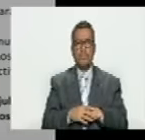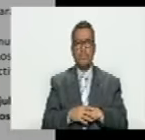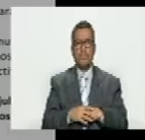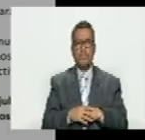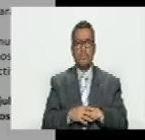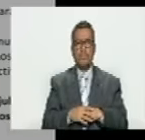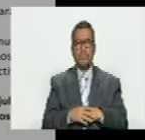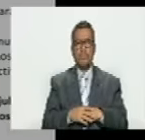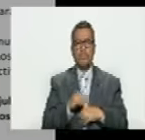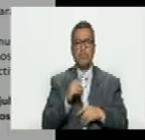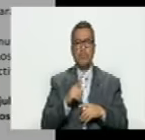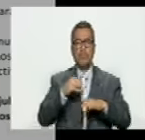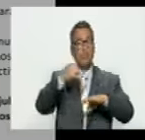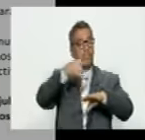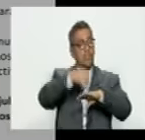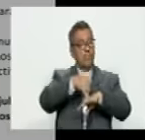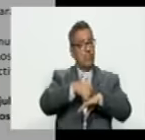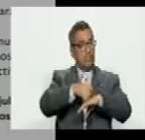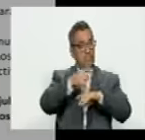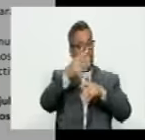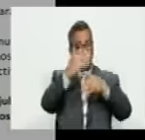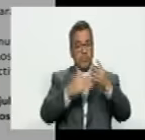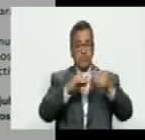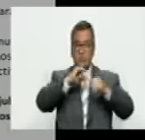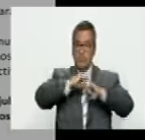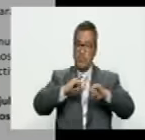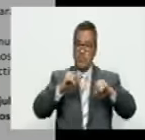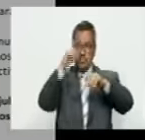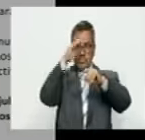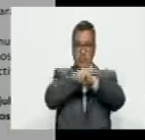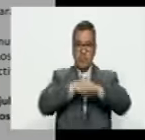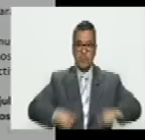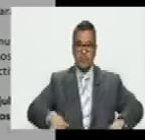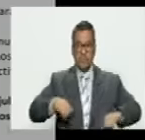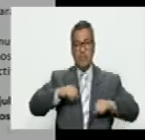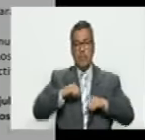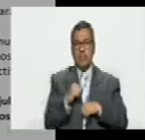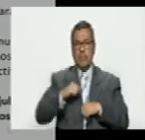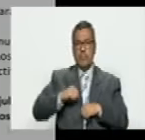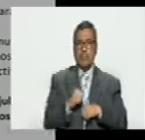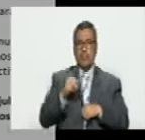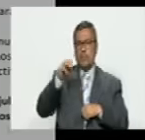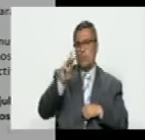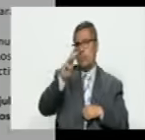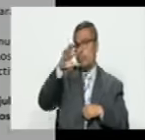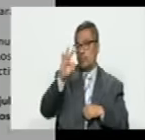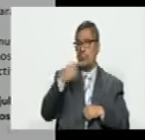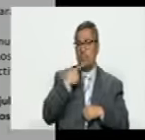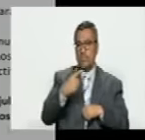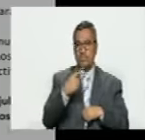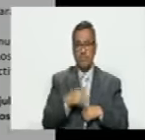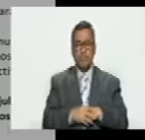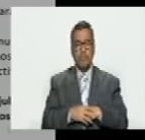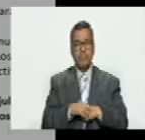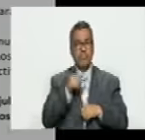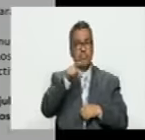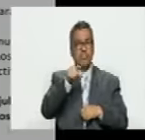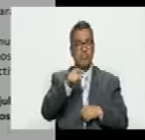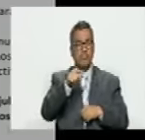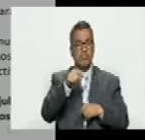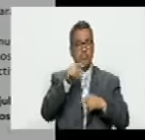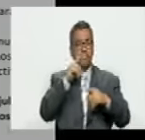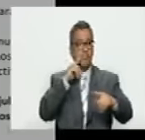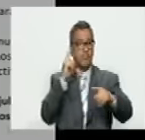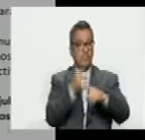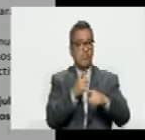el quiebre de los cuadros medios de la fuerza armada y policial este es William Brownfield ¿ok? para desobedecer las